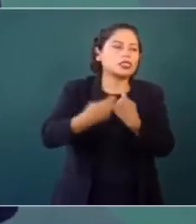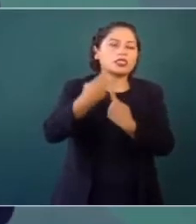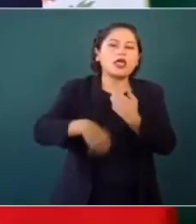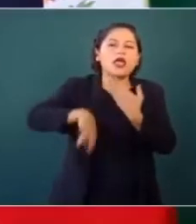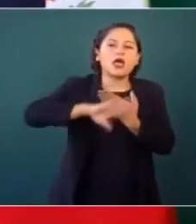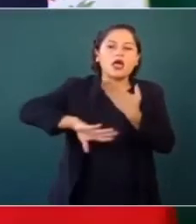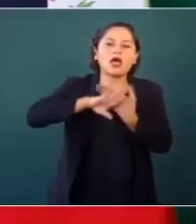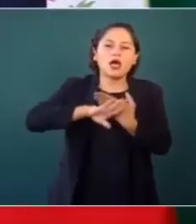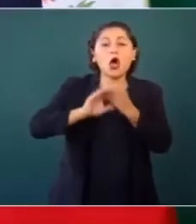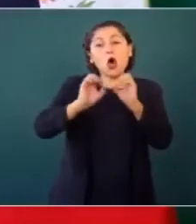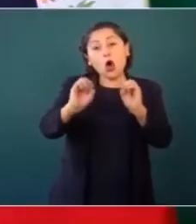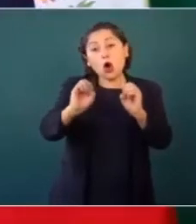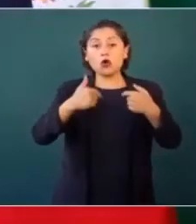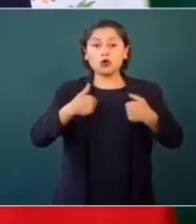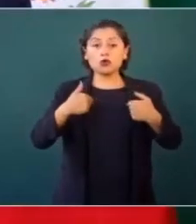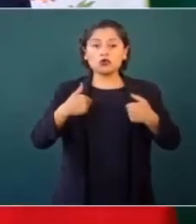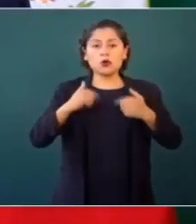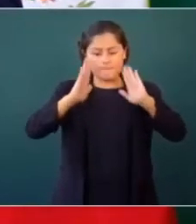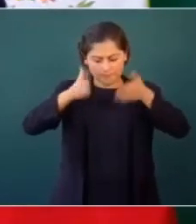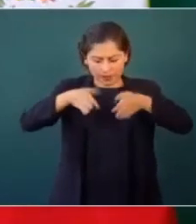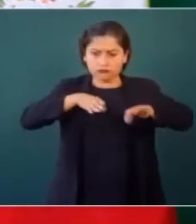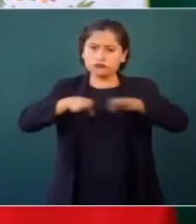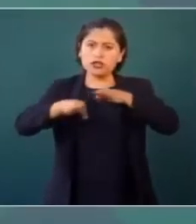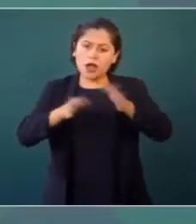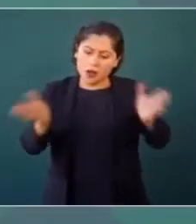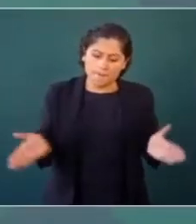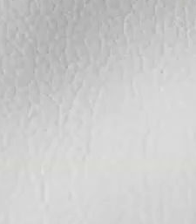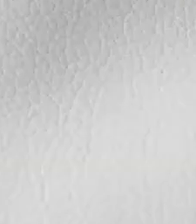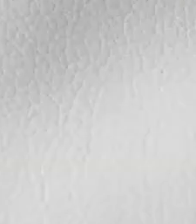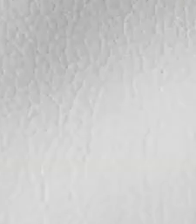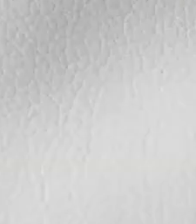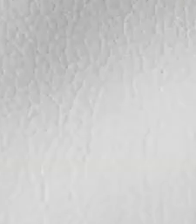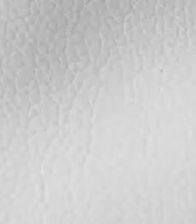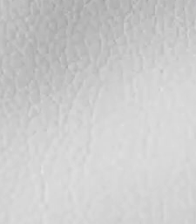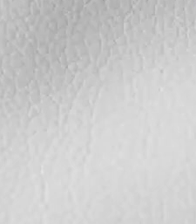nosotros, un servidor que se va a poner a trabajar para sacar adelante a Tamaulipas.